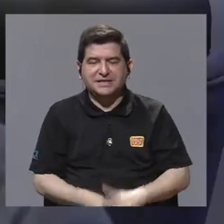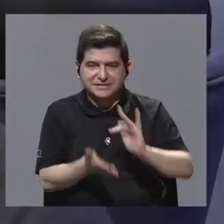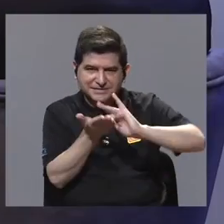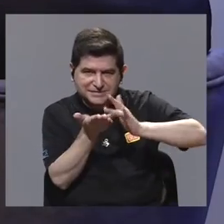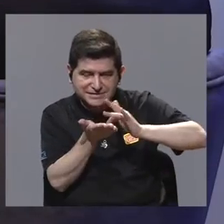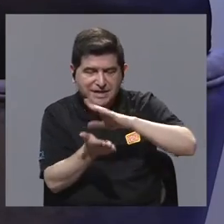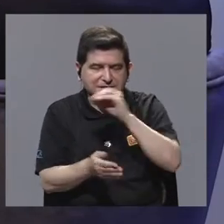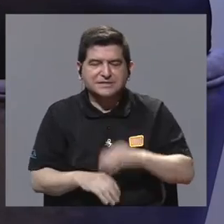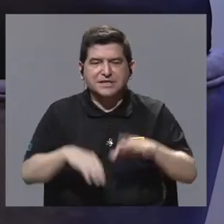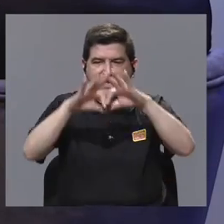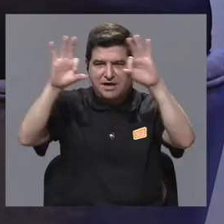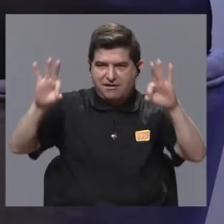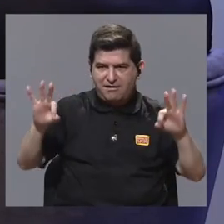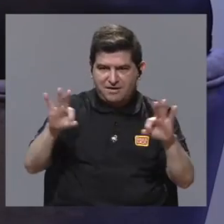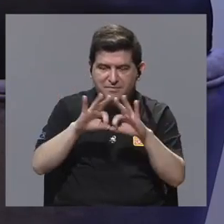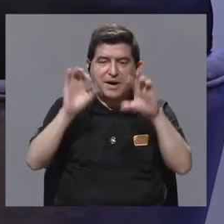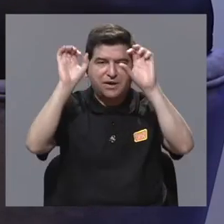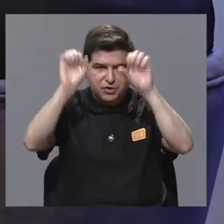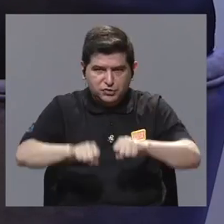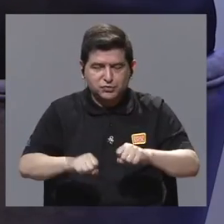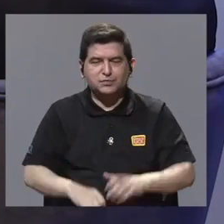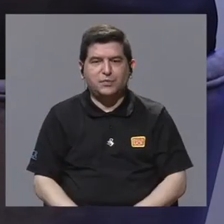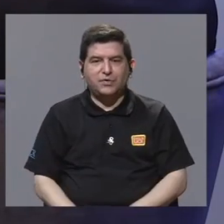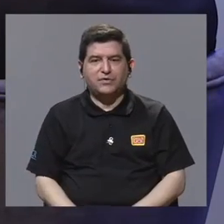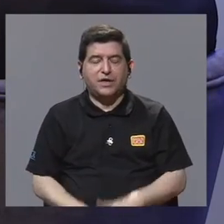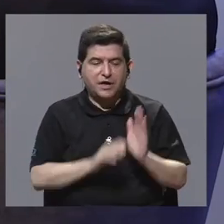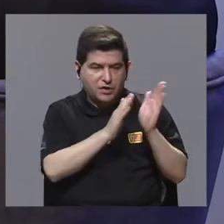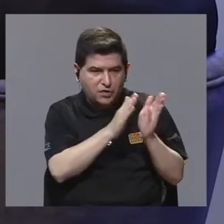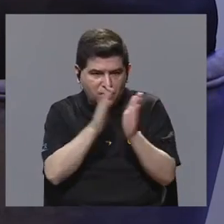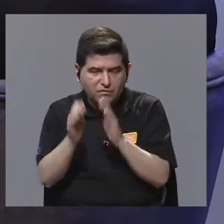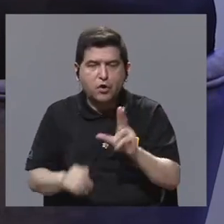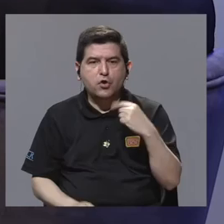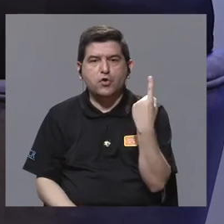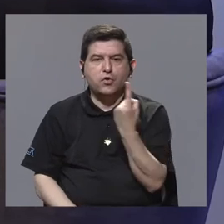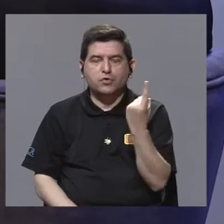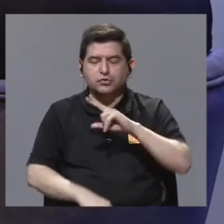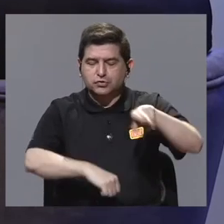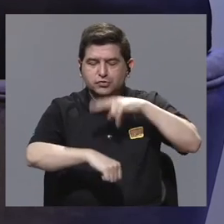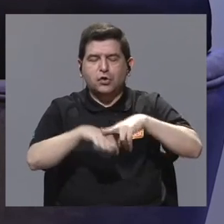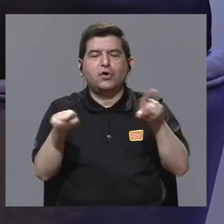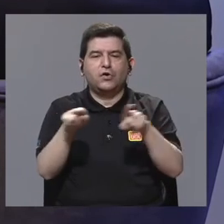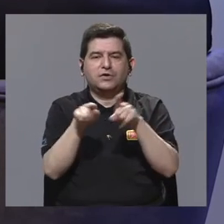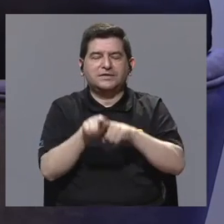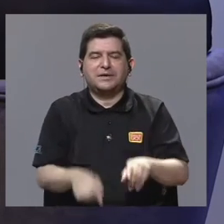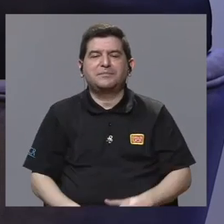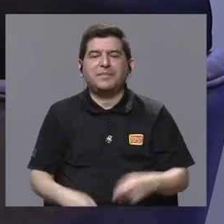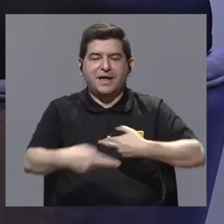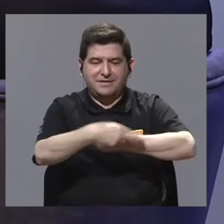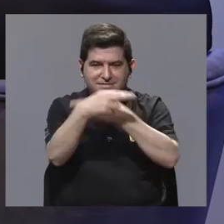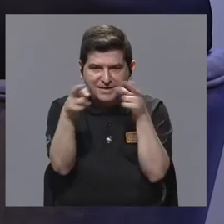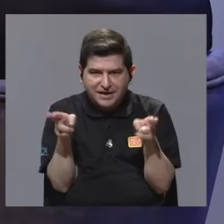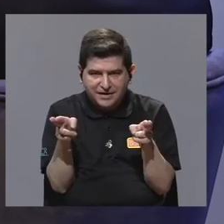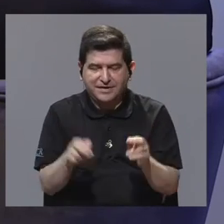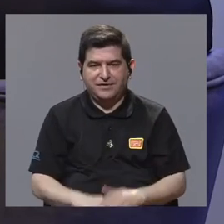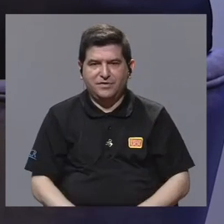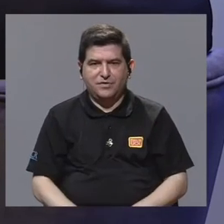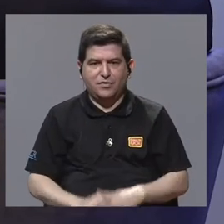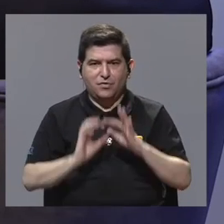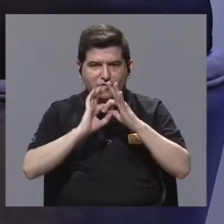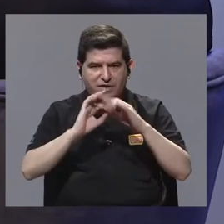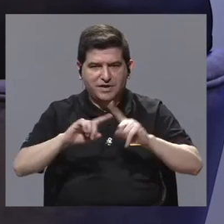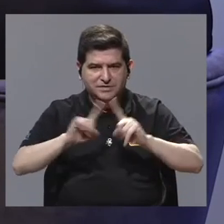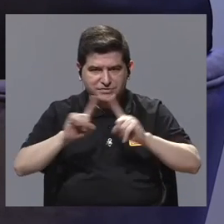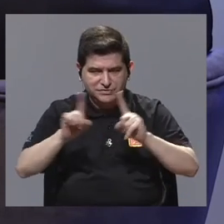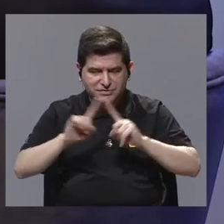podrán emprender formación no solo a nivel nacional, sino a nivel regional sobre